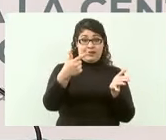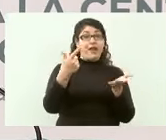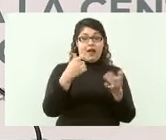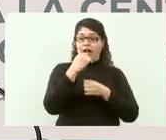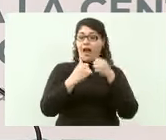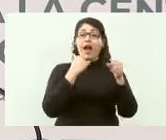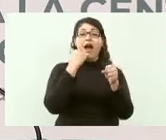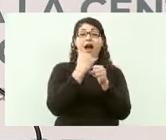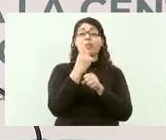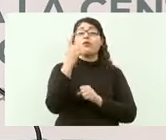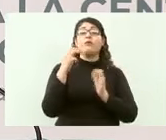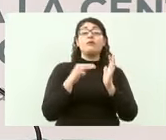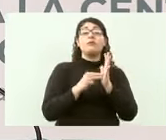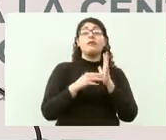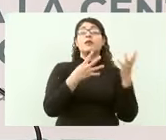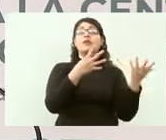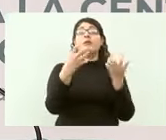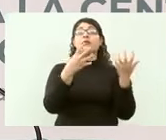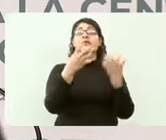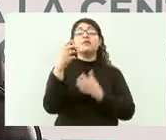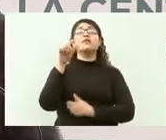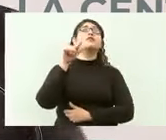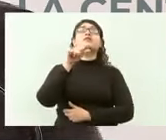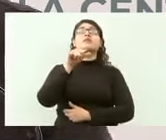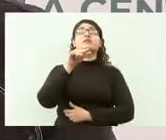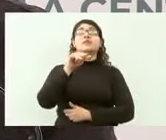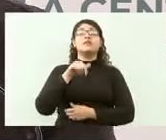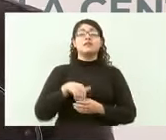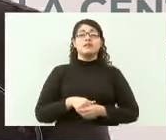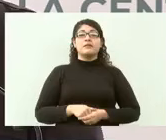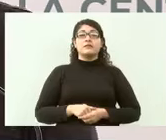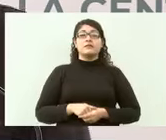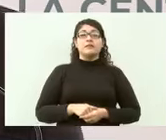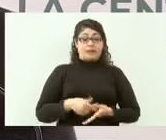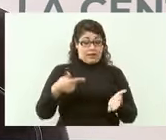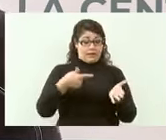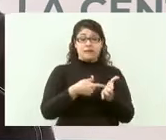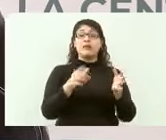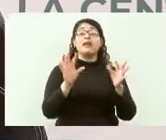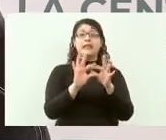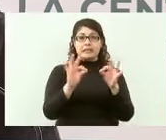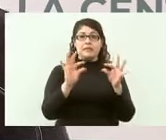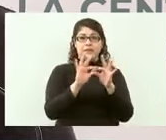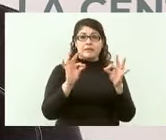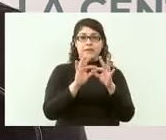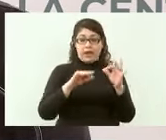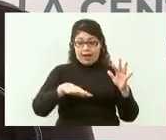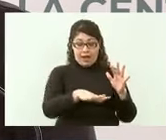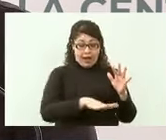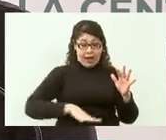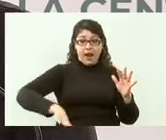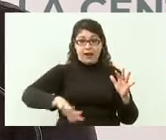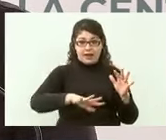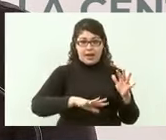que la propiedad del subsuelo